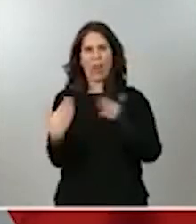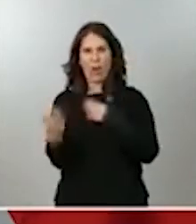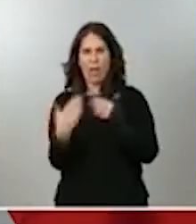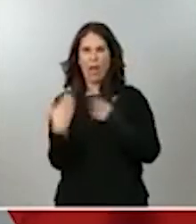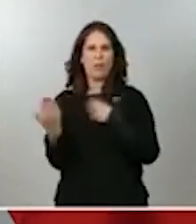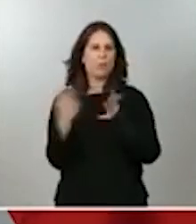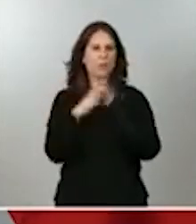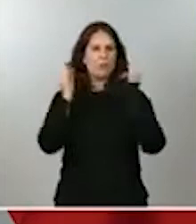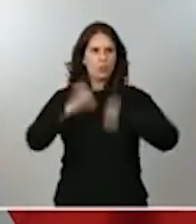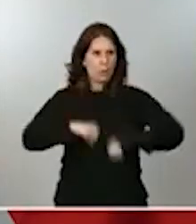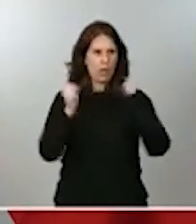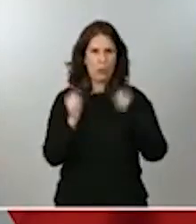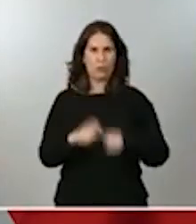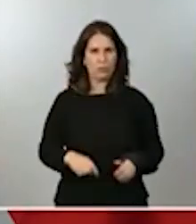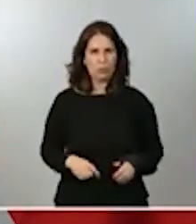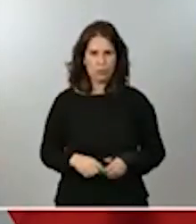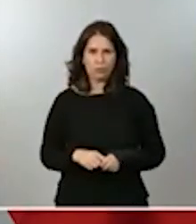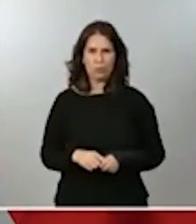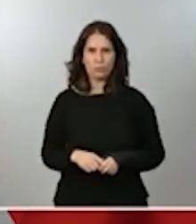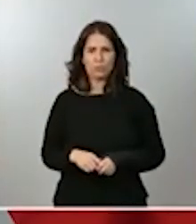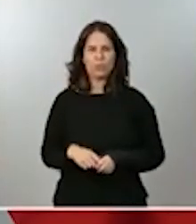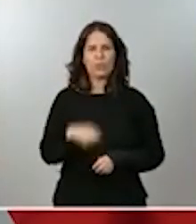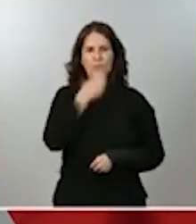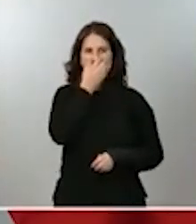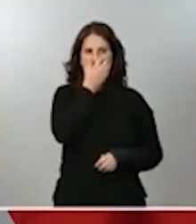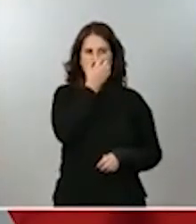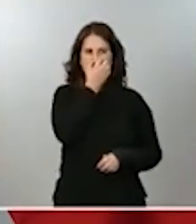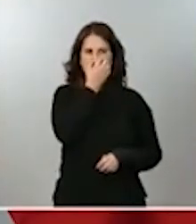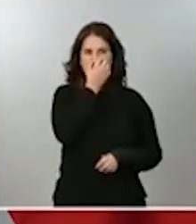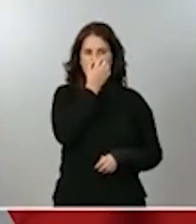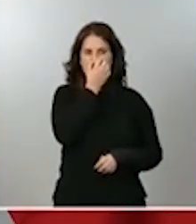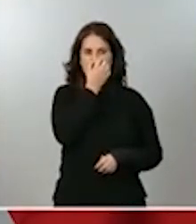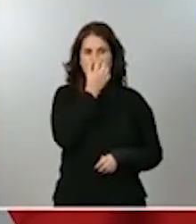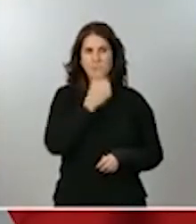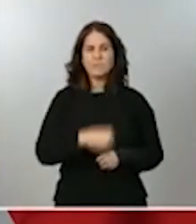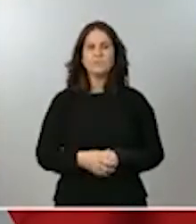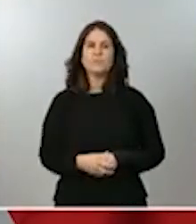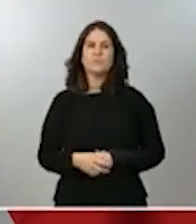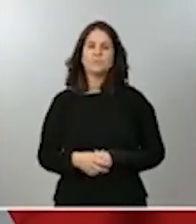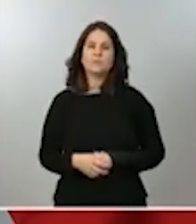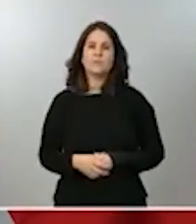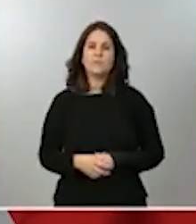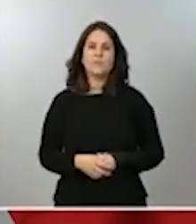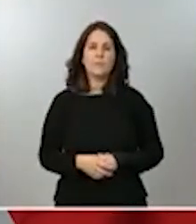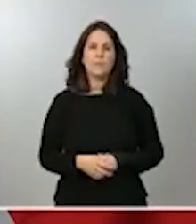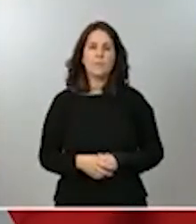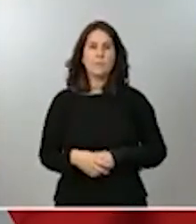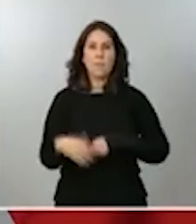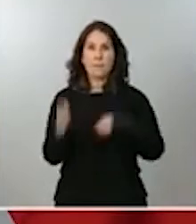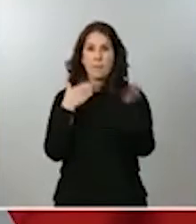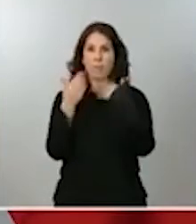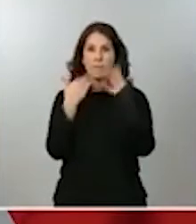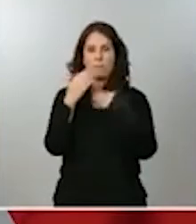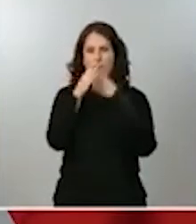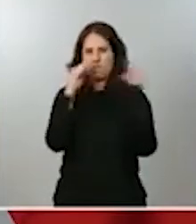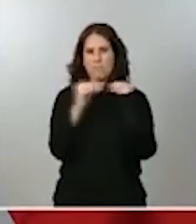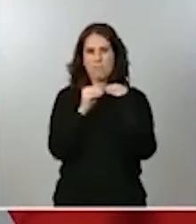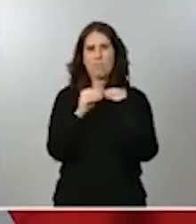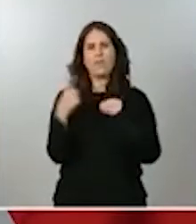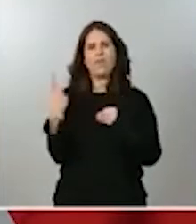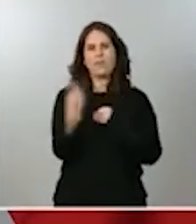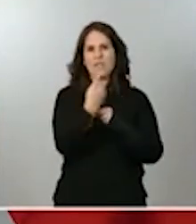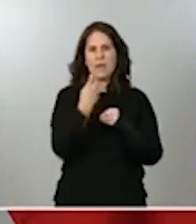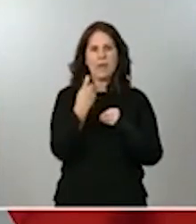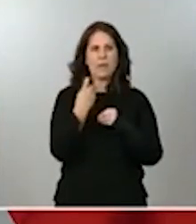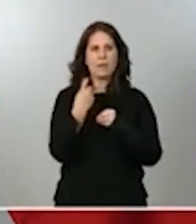pues había como coincidencia en la mesa de diálogo acerca de la necesidad de dar un abacatio para